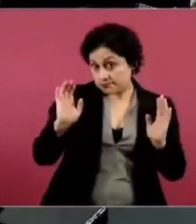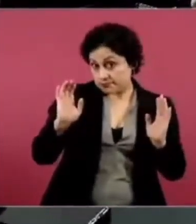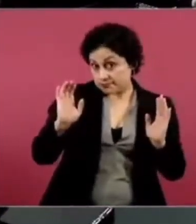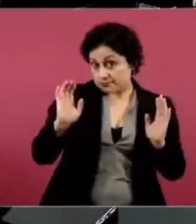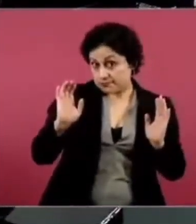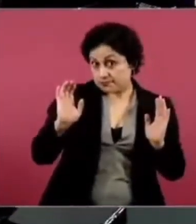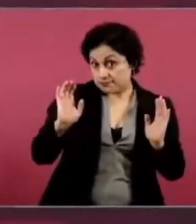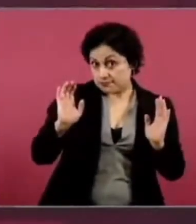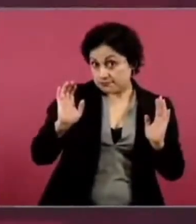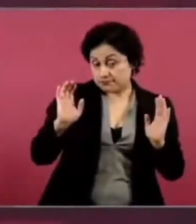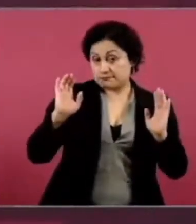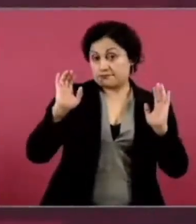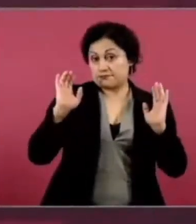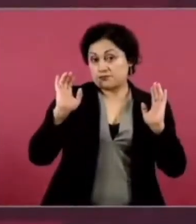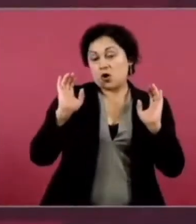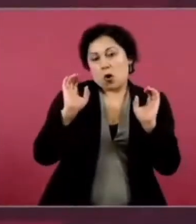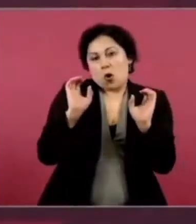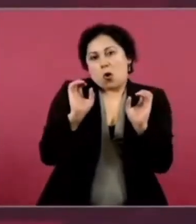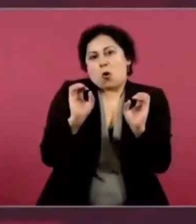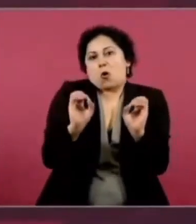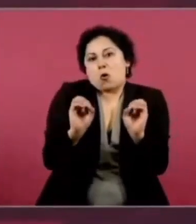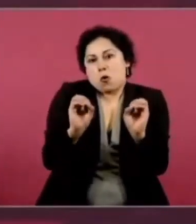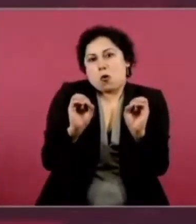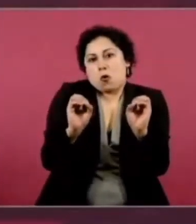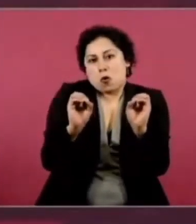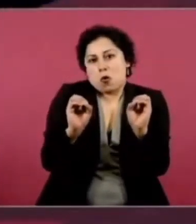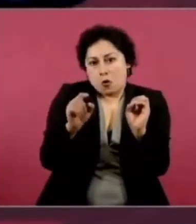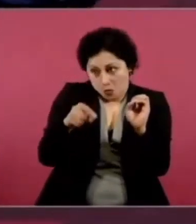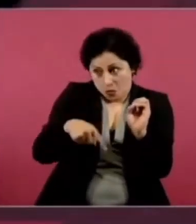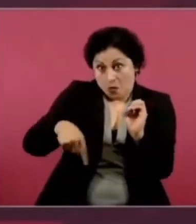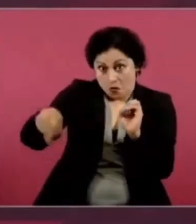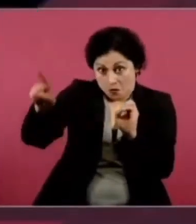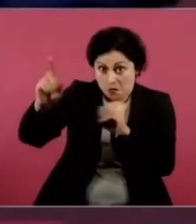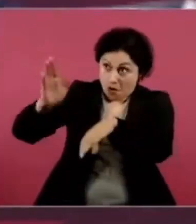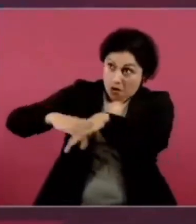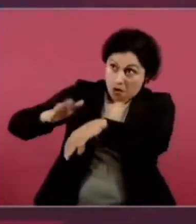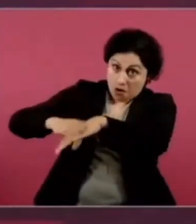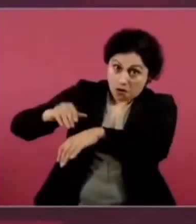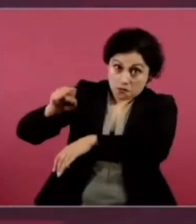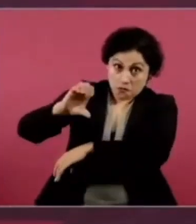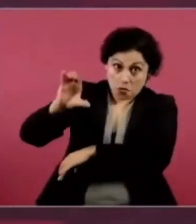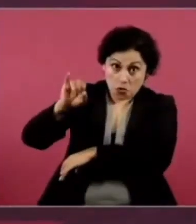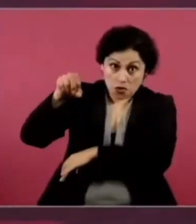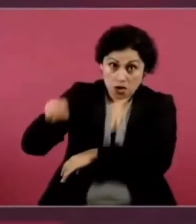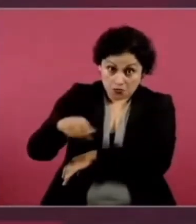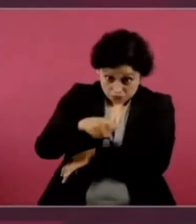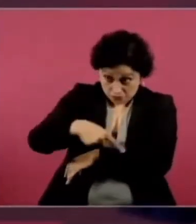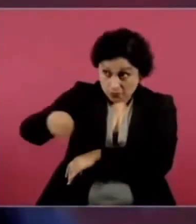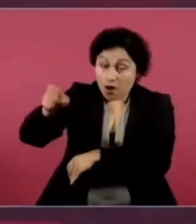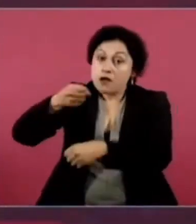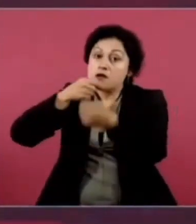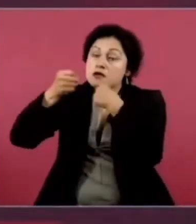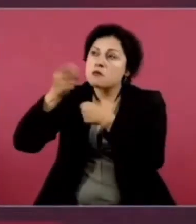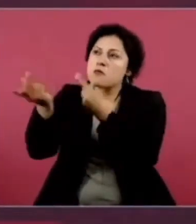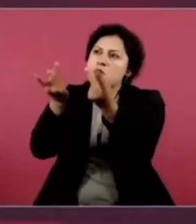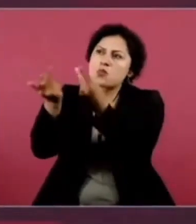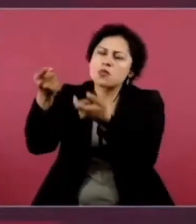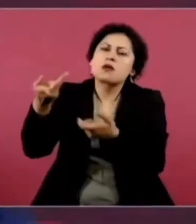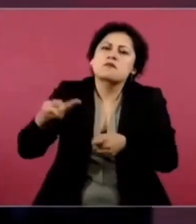O a los miembros de la Corte. A ver. ¿Qué pasa con esto?